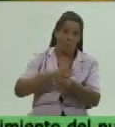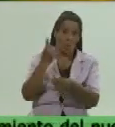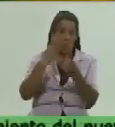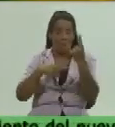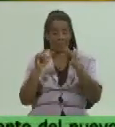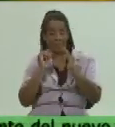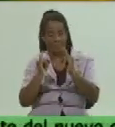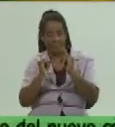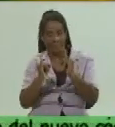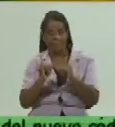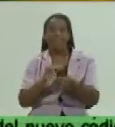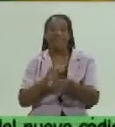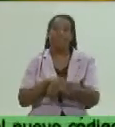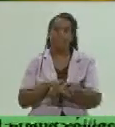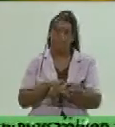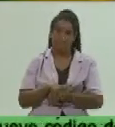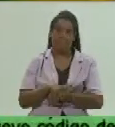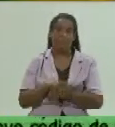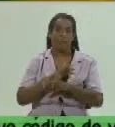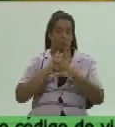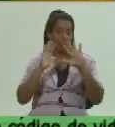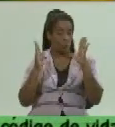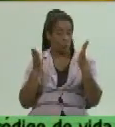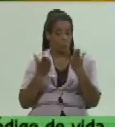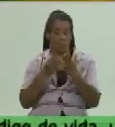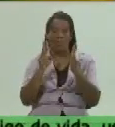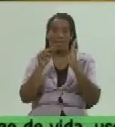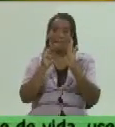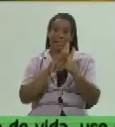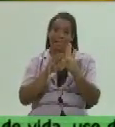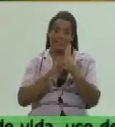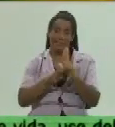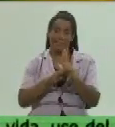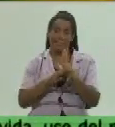población cuando se viole todas estas medidas que hemos estado